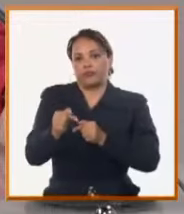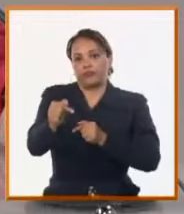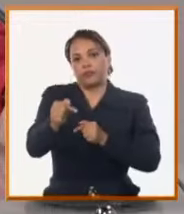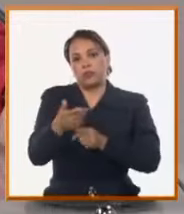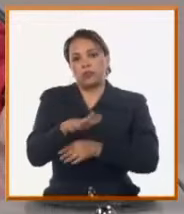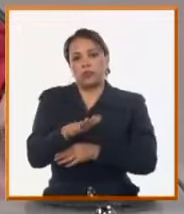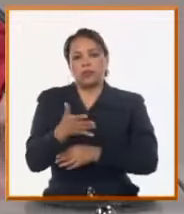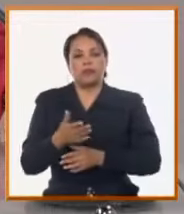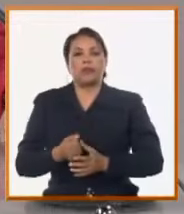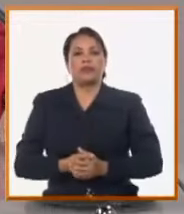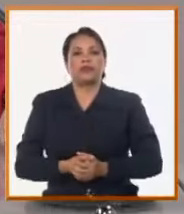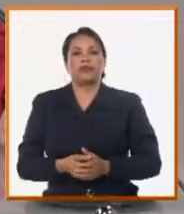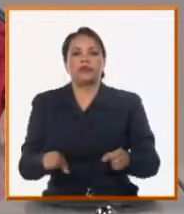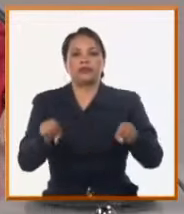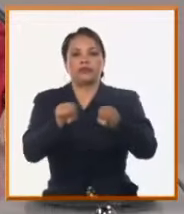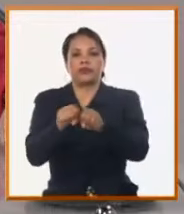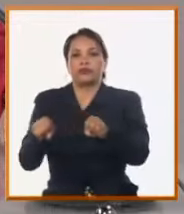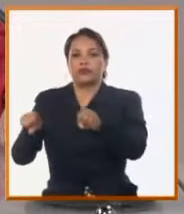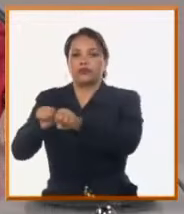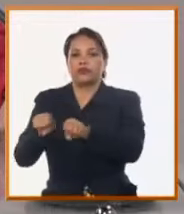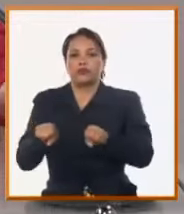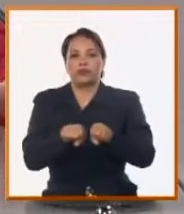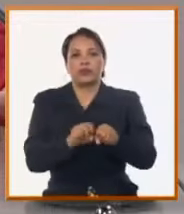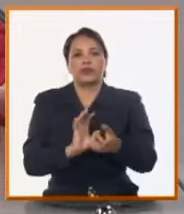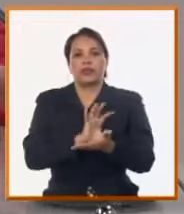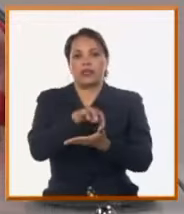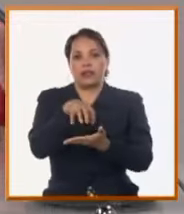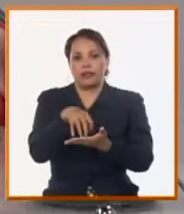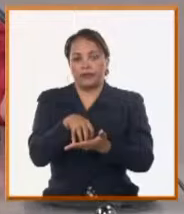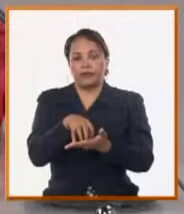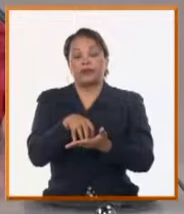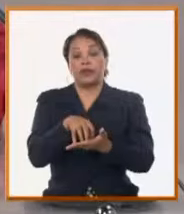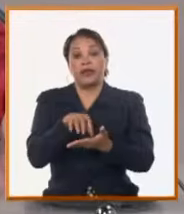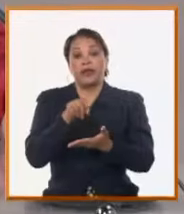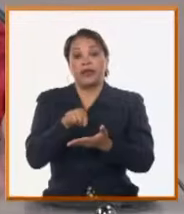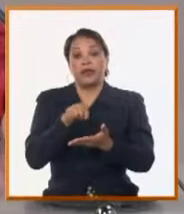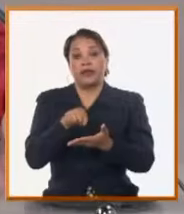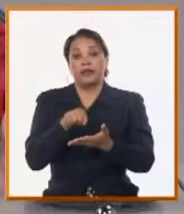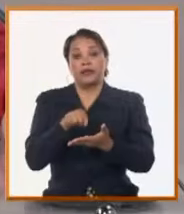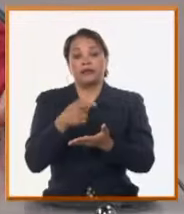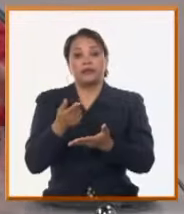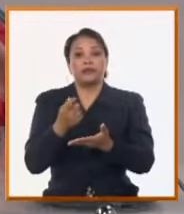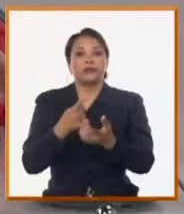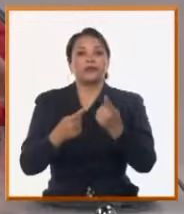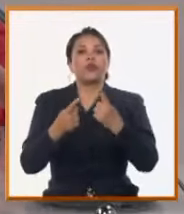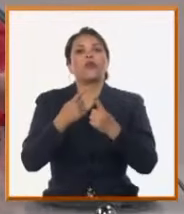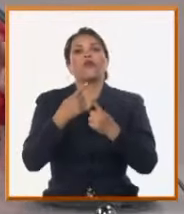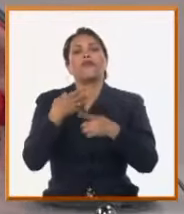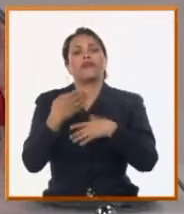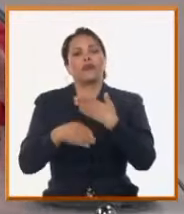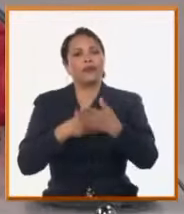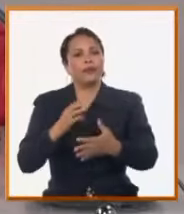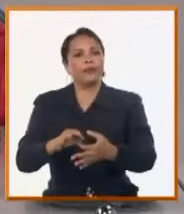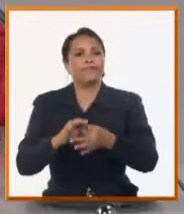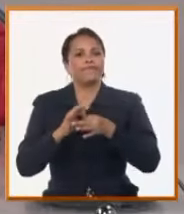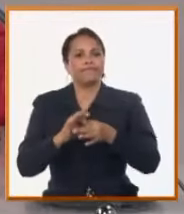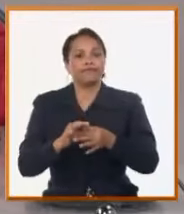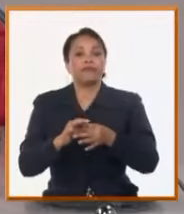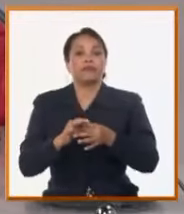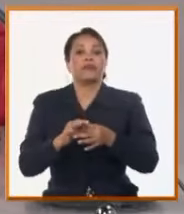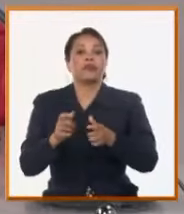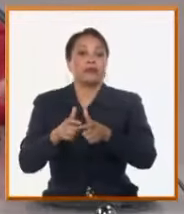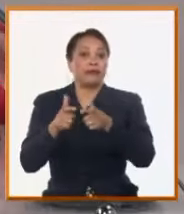redes en nuestra ciudad. Así que es un programa bastante amplio para poder